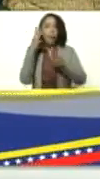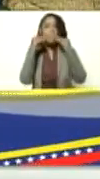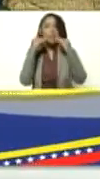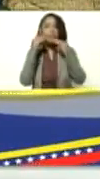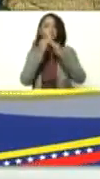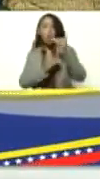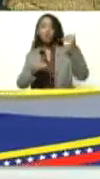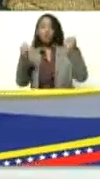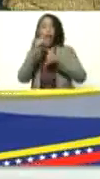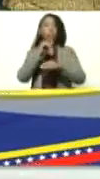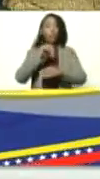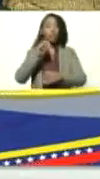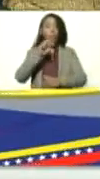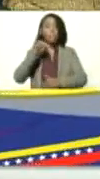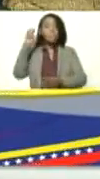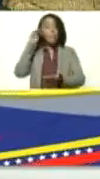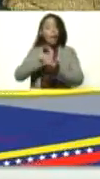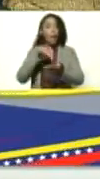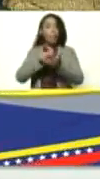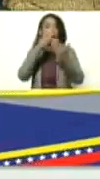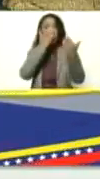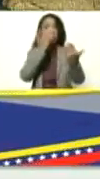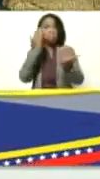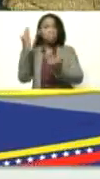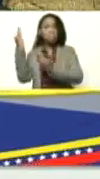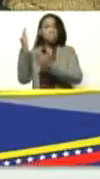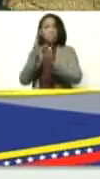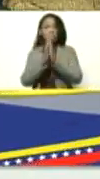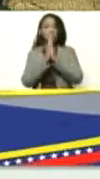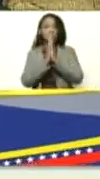altos mirandinos. Adelante, por favor.